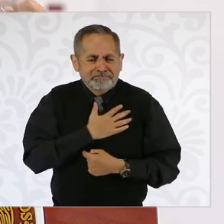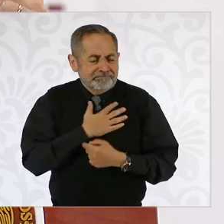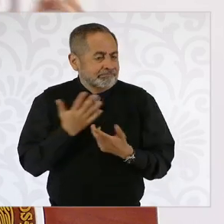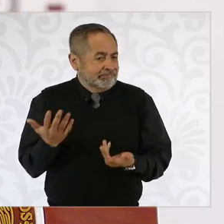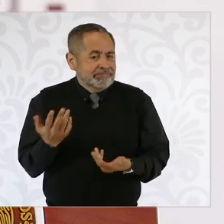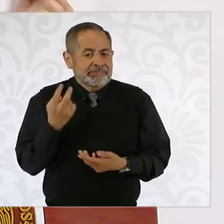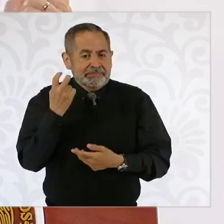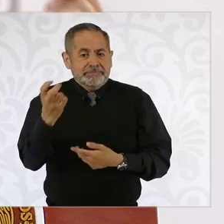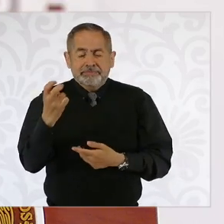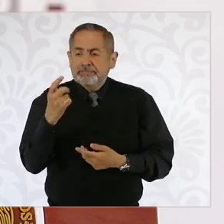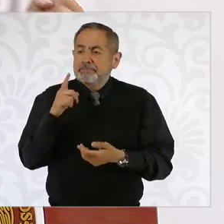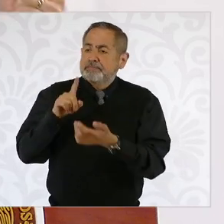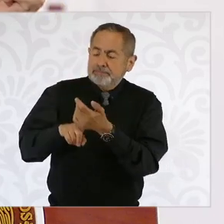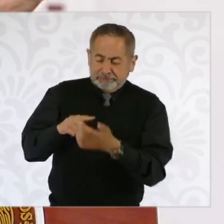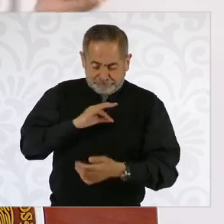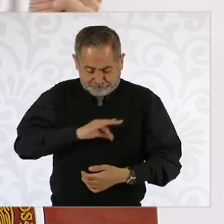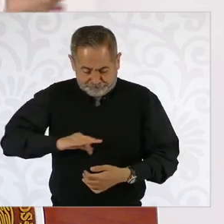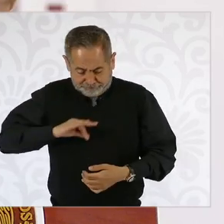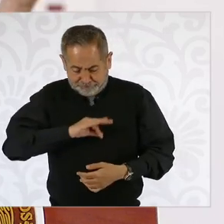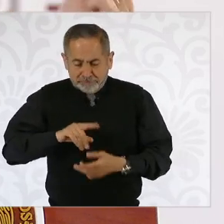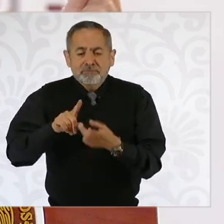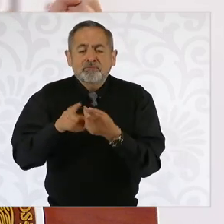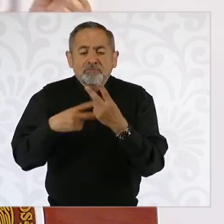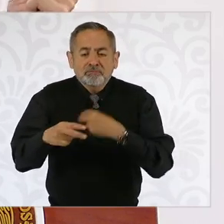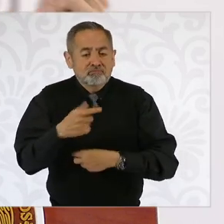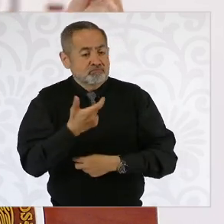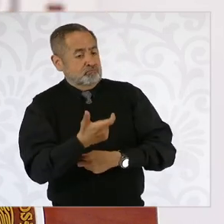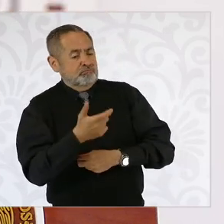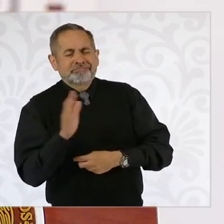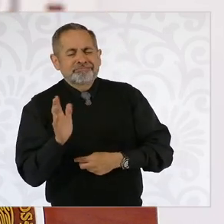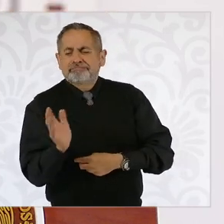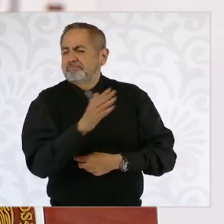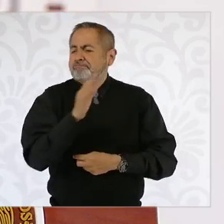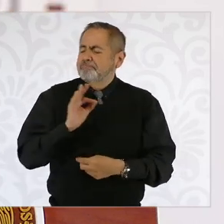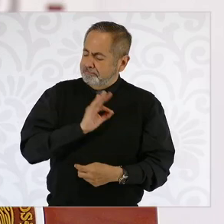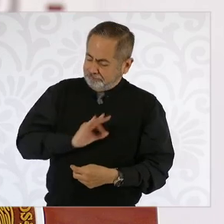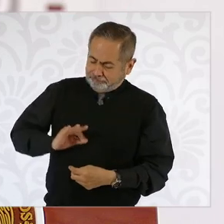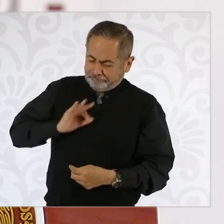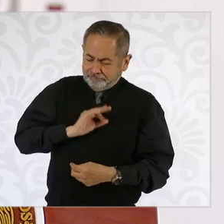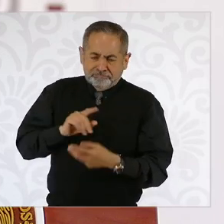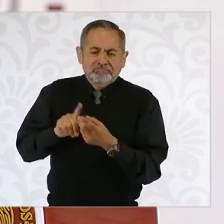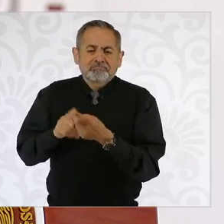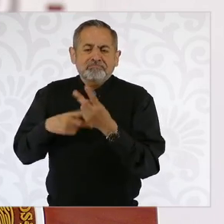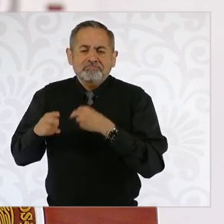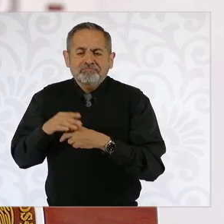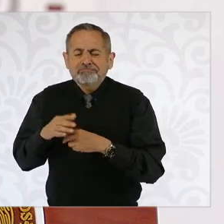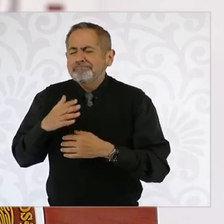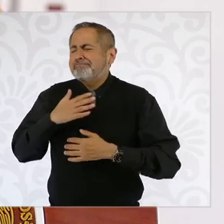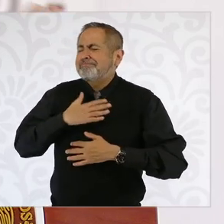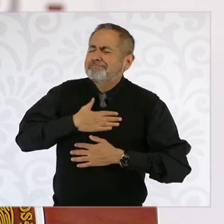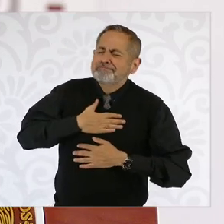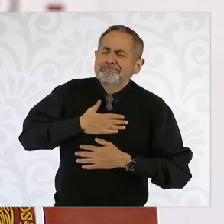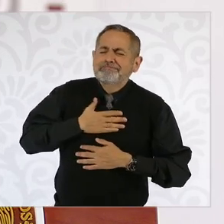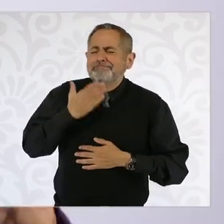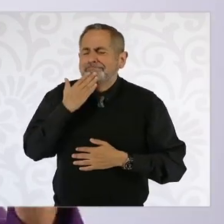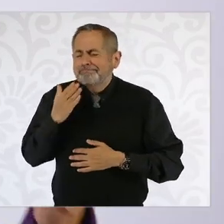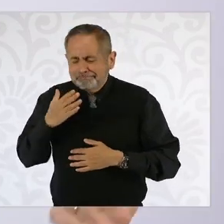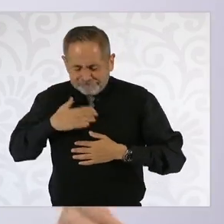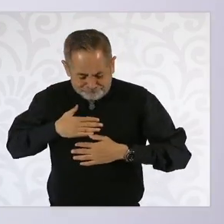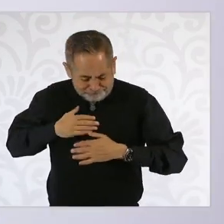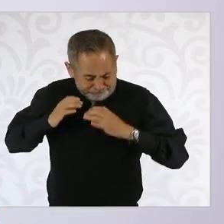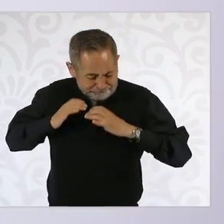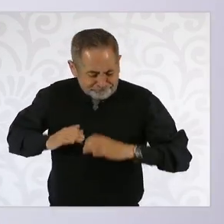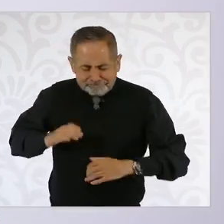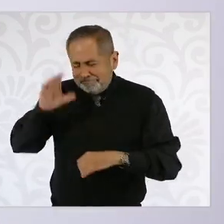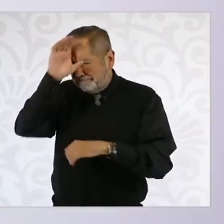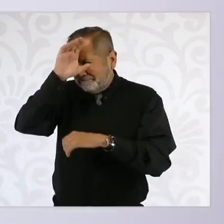creer que la felicidad no viene del dinero, del poder, sino viene del estar bien con uno, el